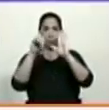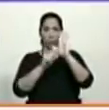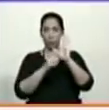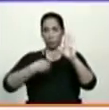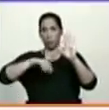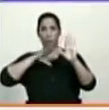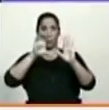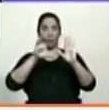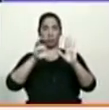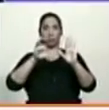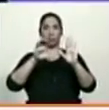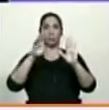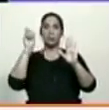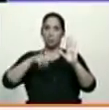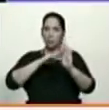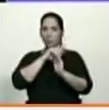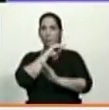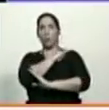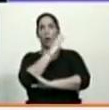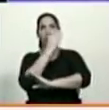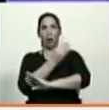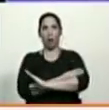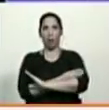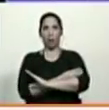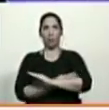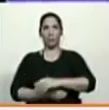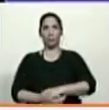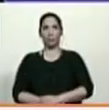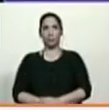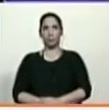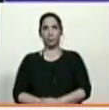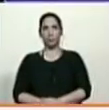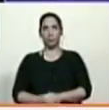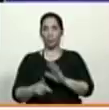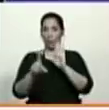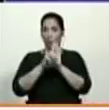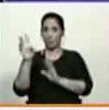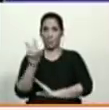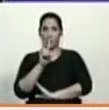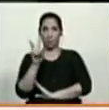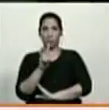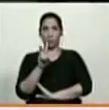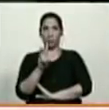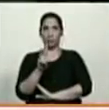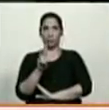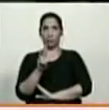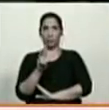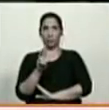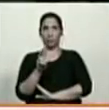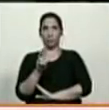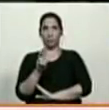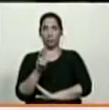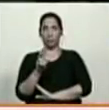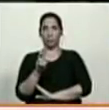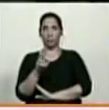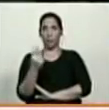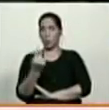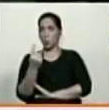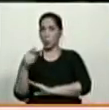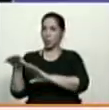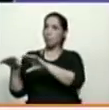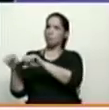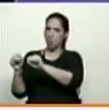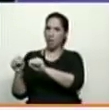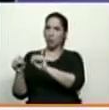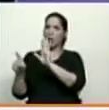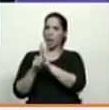en nuestro país y la fuerza de las leyes venezolanas es el único imperio que nosotros conocemos el imperio de la ley